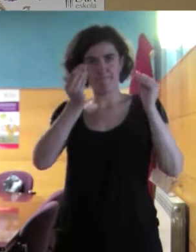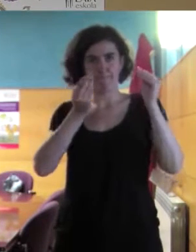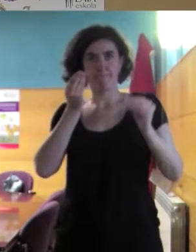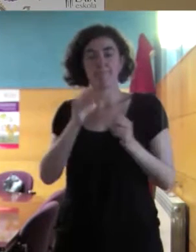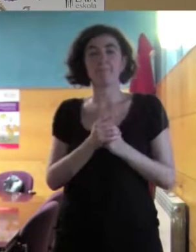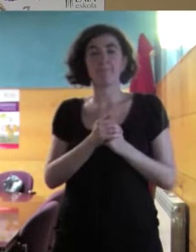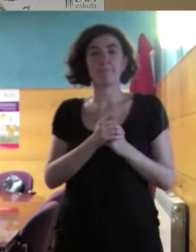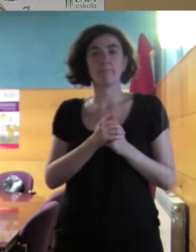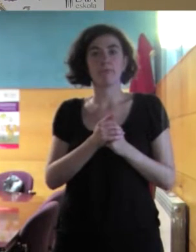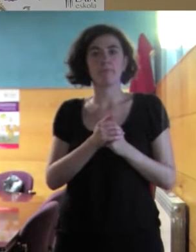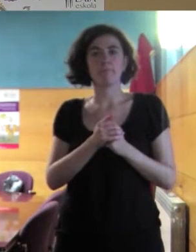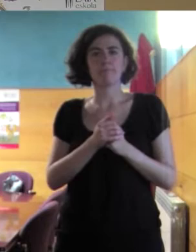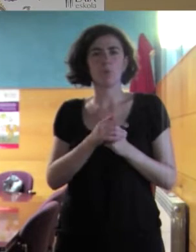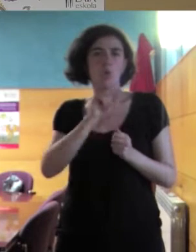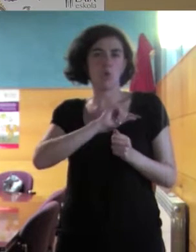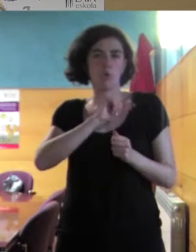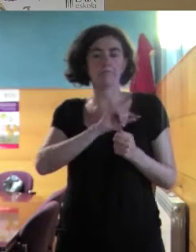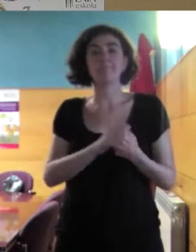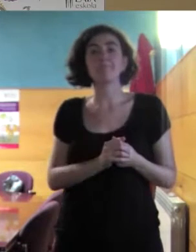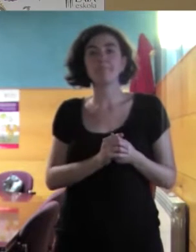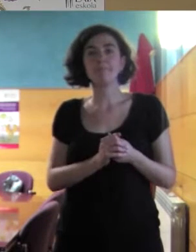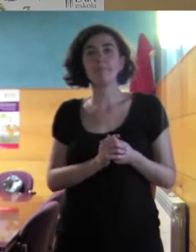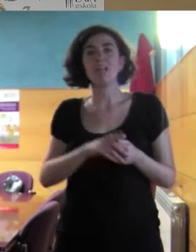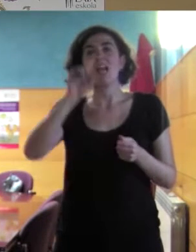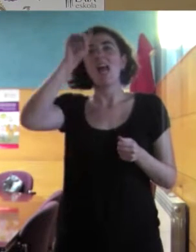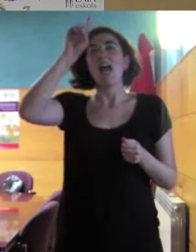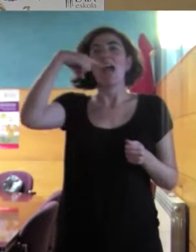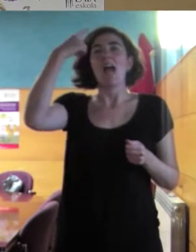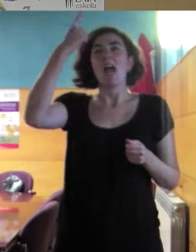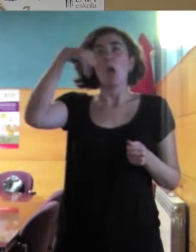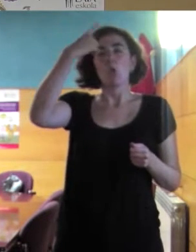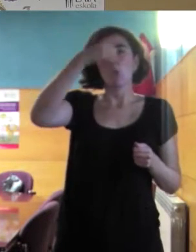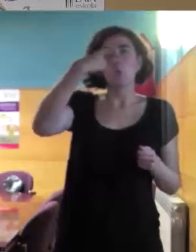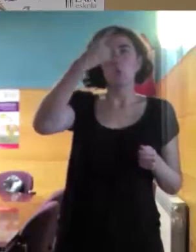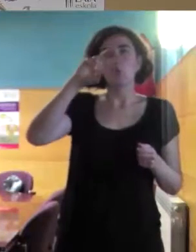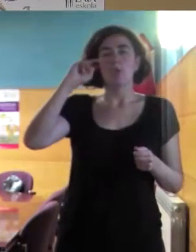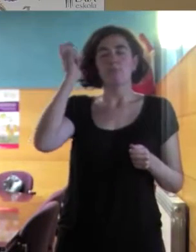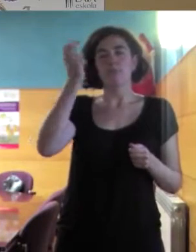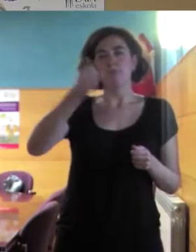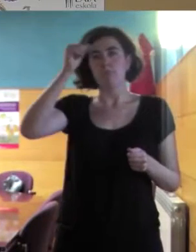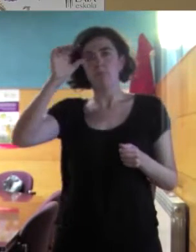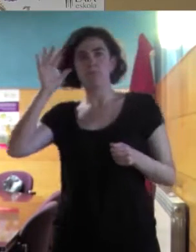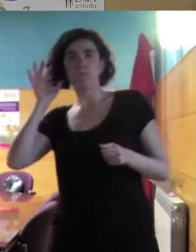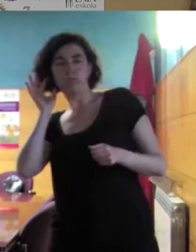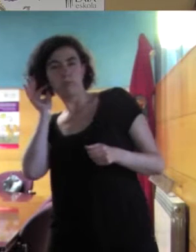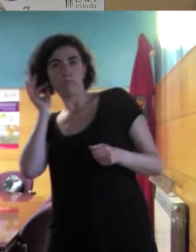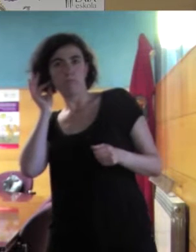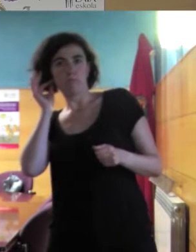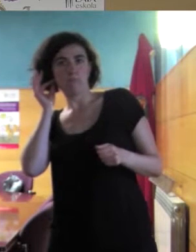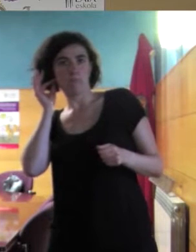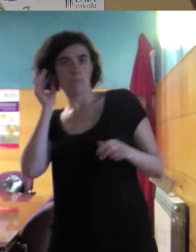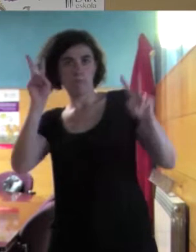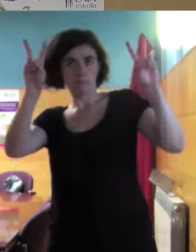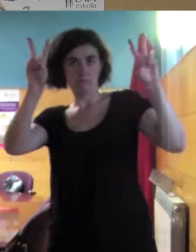se entrecruza la diversidad cultural y el género. Y este marco es el mío propio, que seguramente es